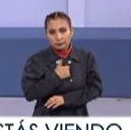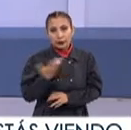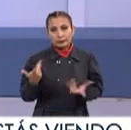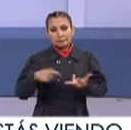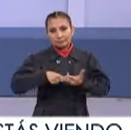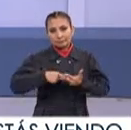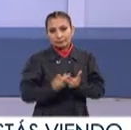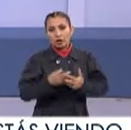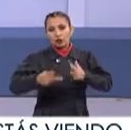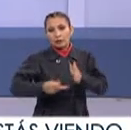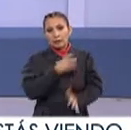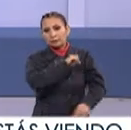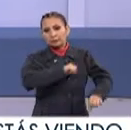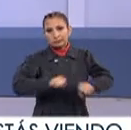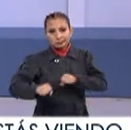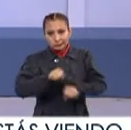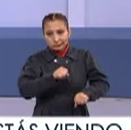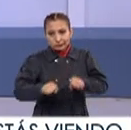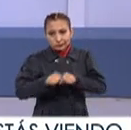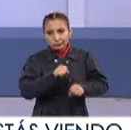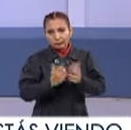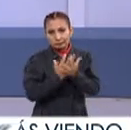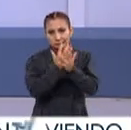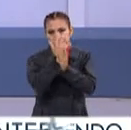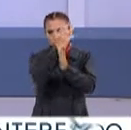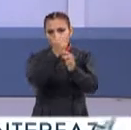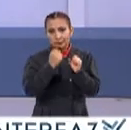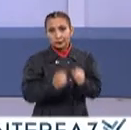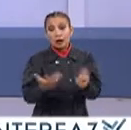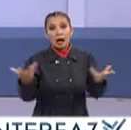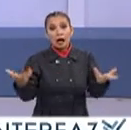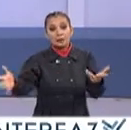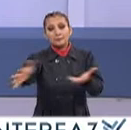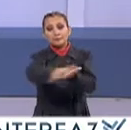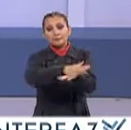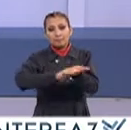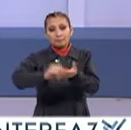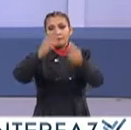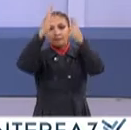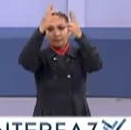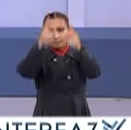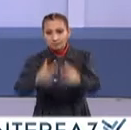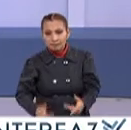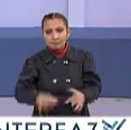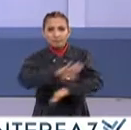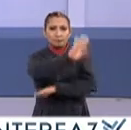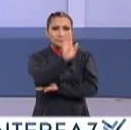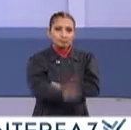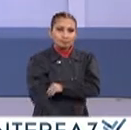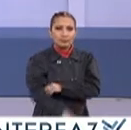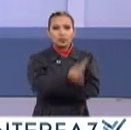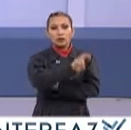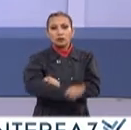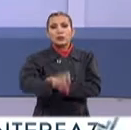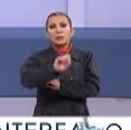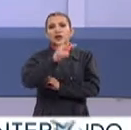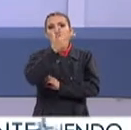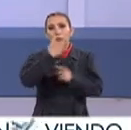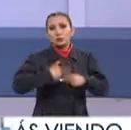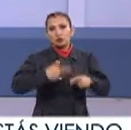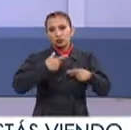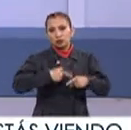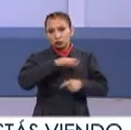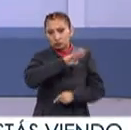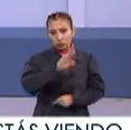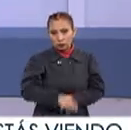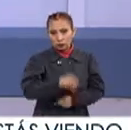presentó un nuevo terremoto de alta intensidad que generó derrumbes, generó muertes 228 personas